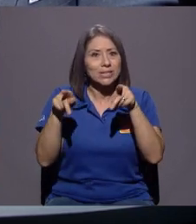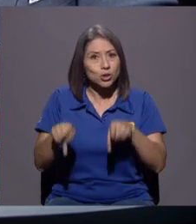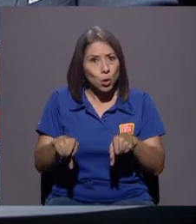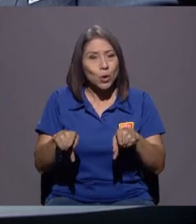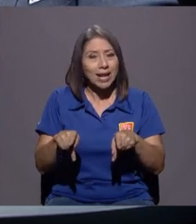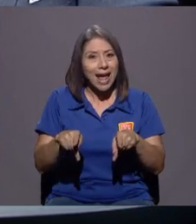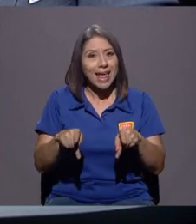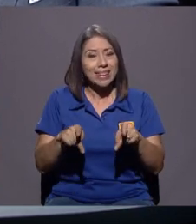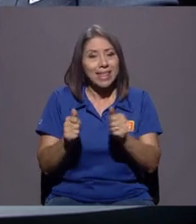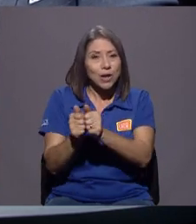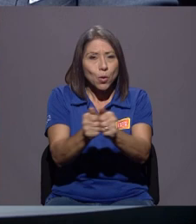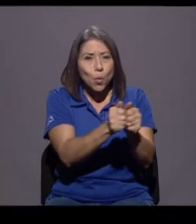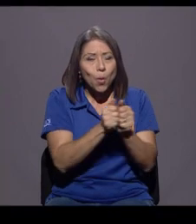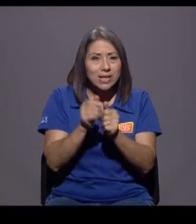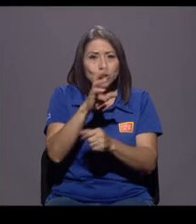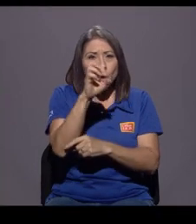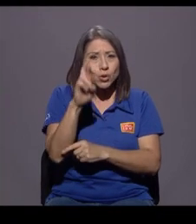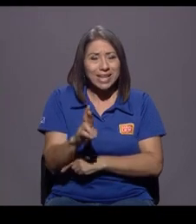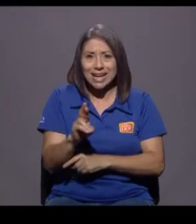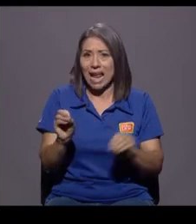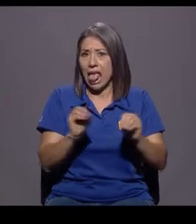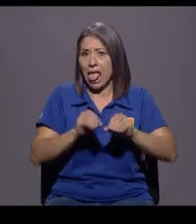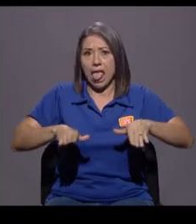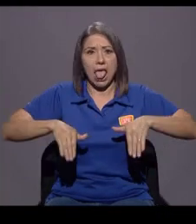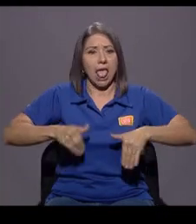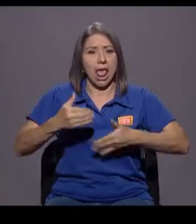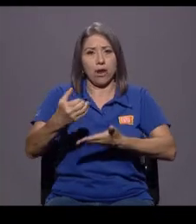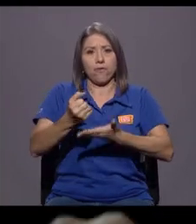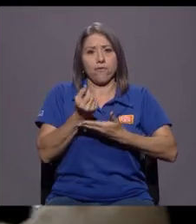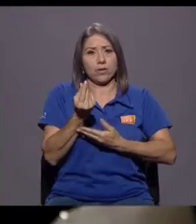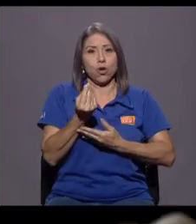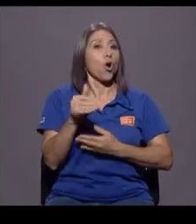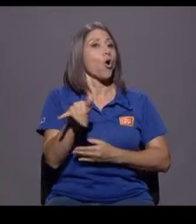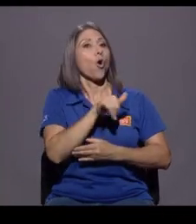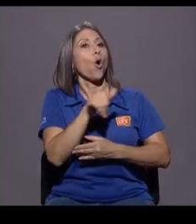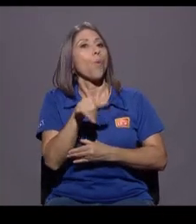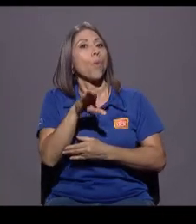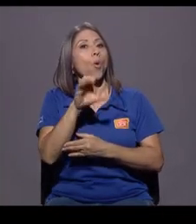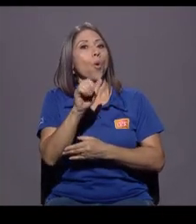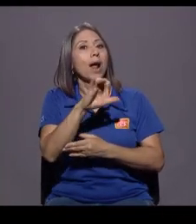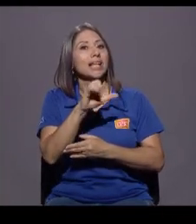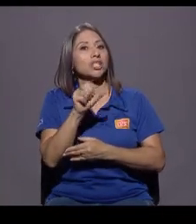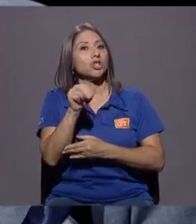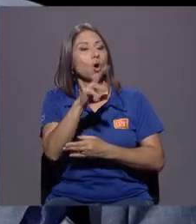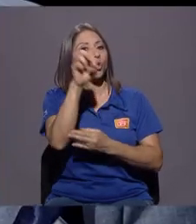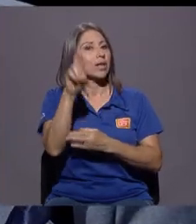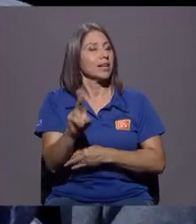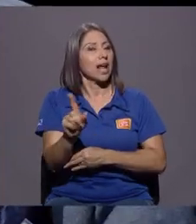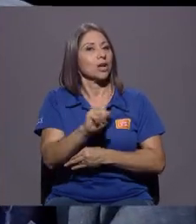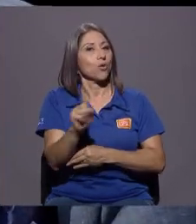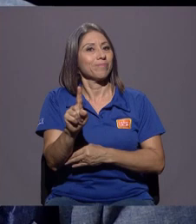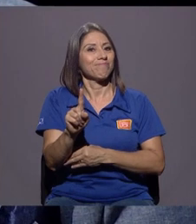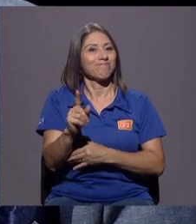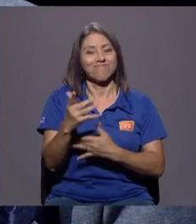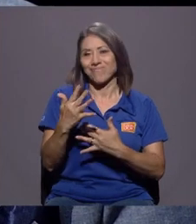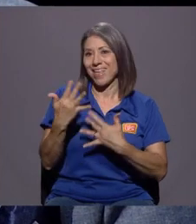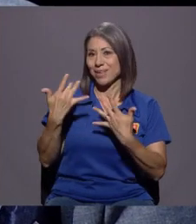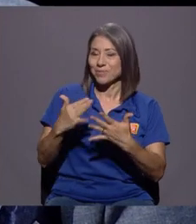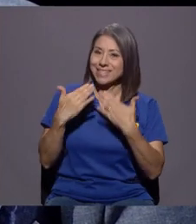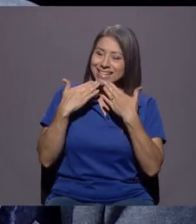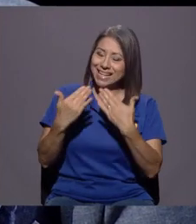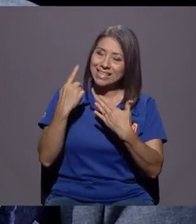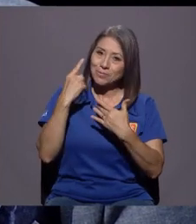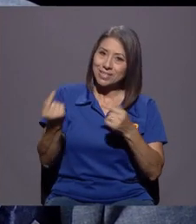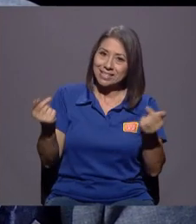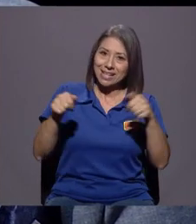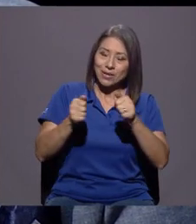Coalición Costa Rica recibió un céntimo... Como Coalición Costa Rica, ¿no? ...en campaña. Así que muchas gracias por estar con nosotros y por darle